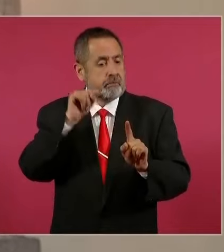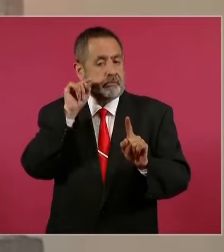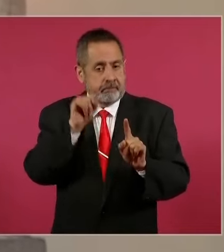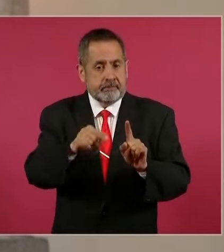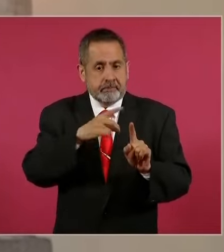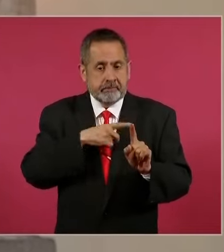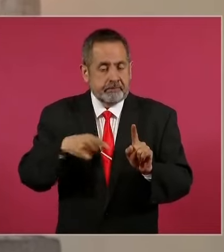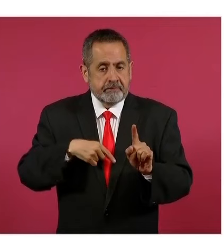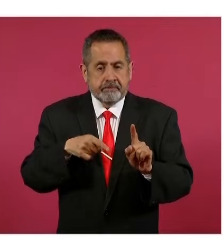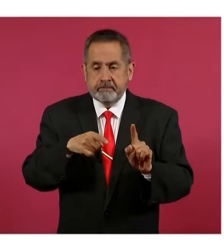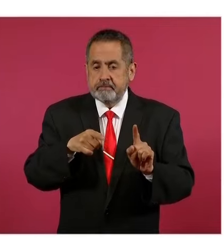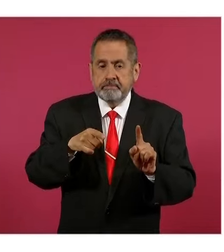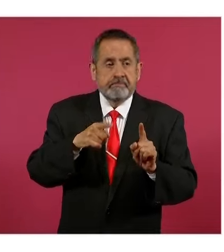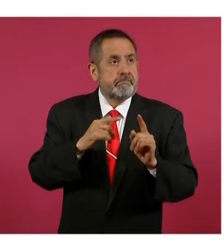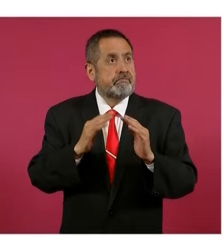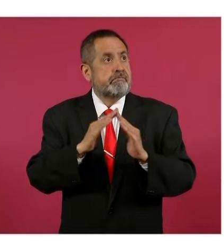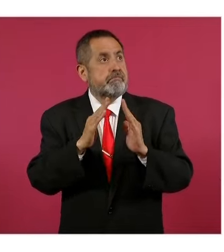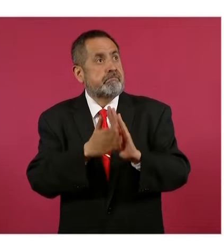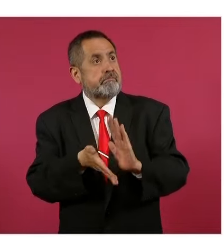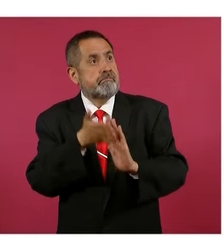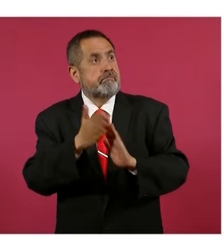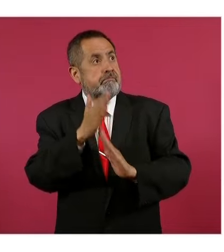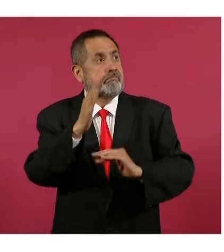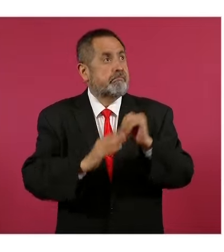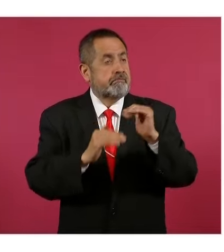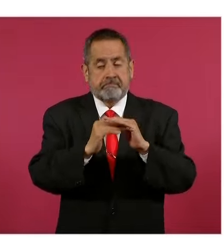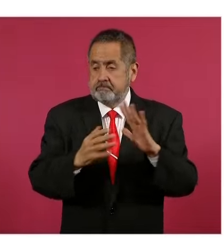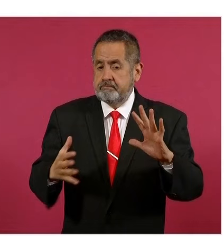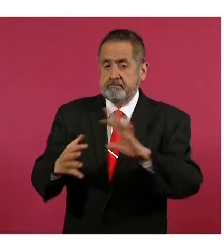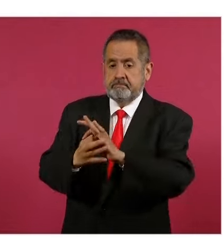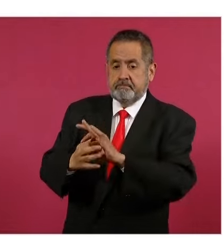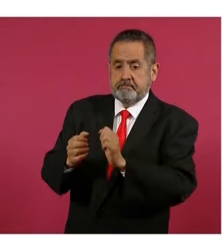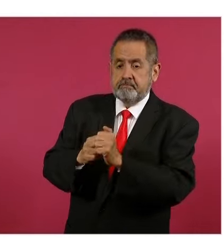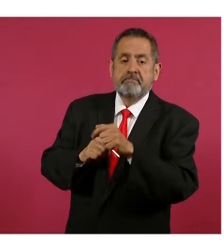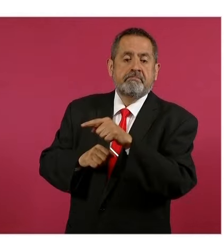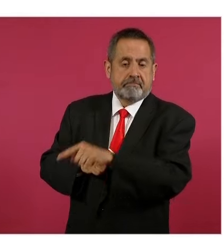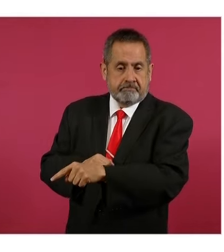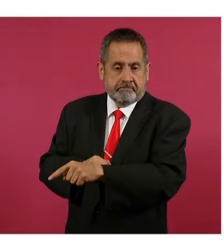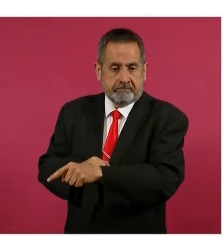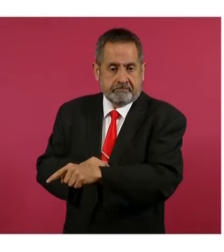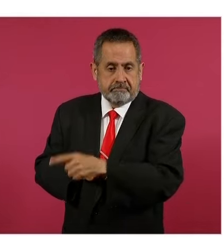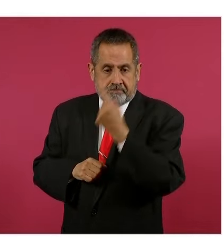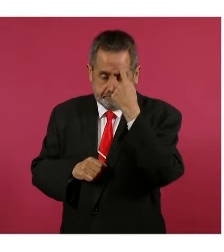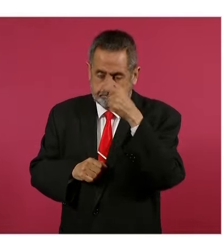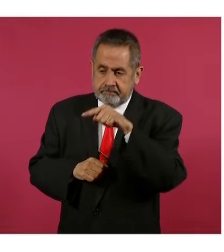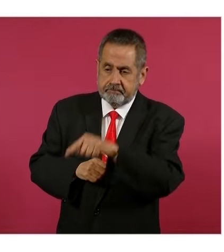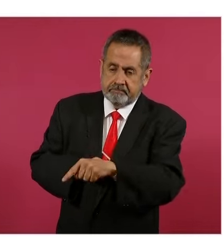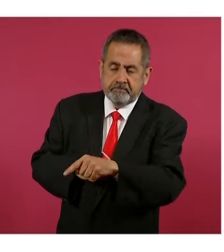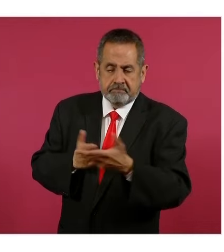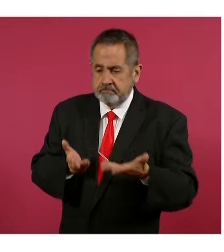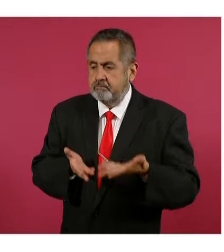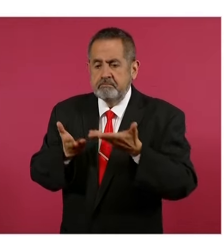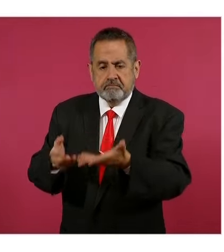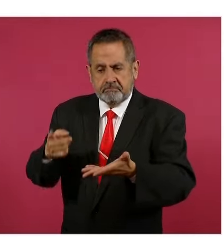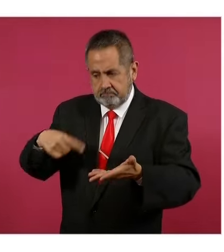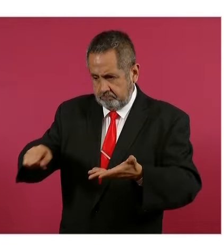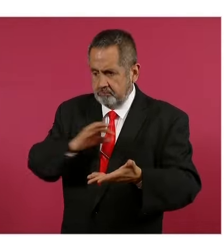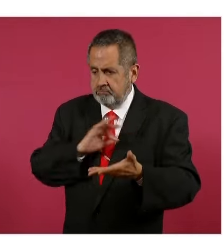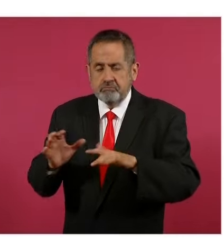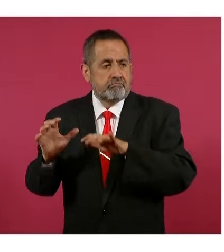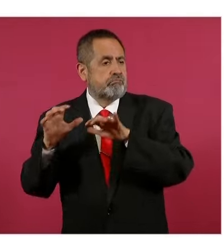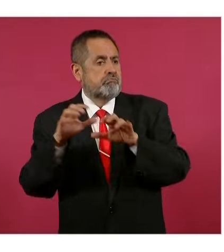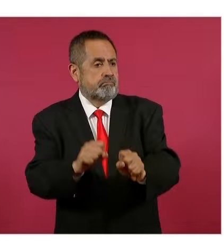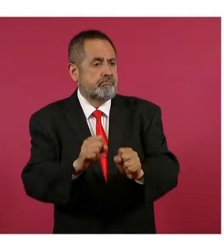directa viviendas y que puede establecer y construir estas viviendas para ponerlas a disposición